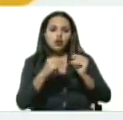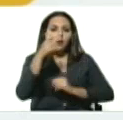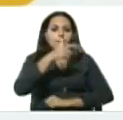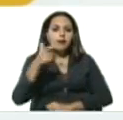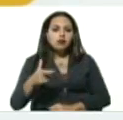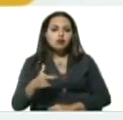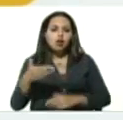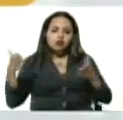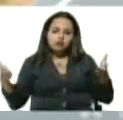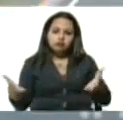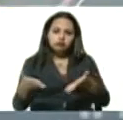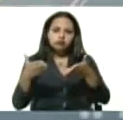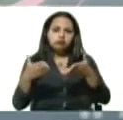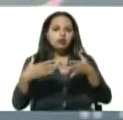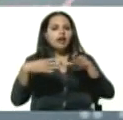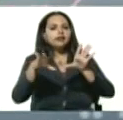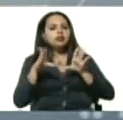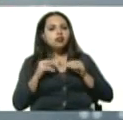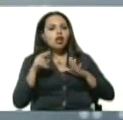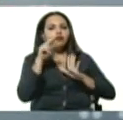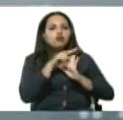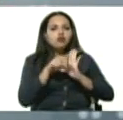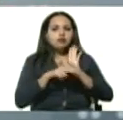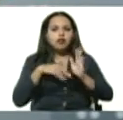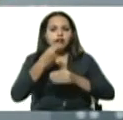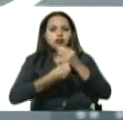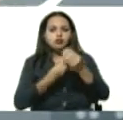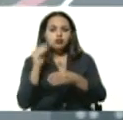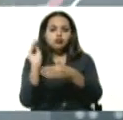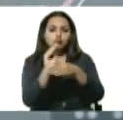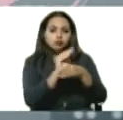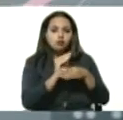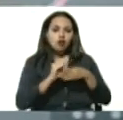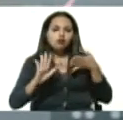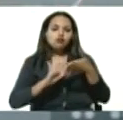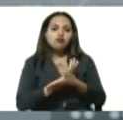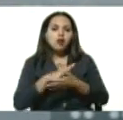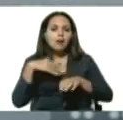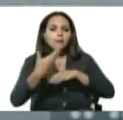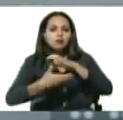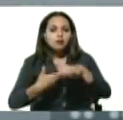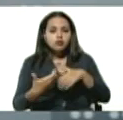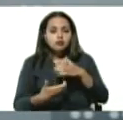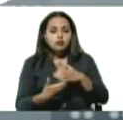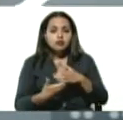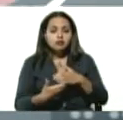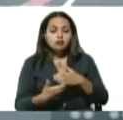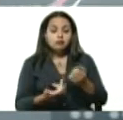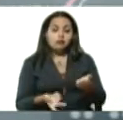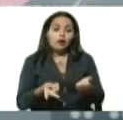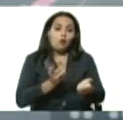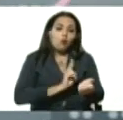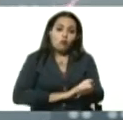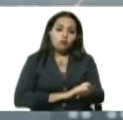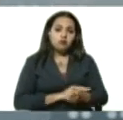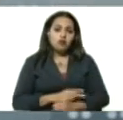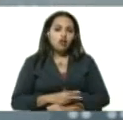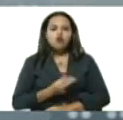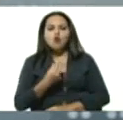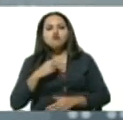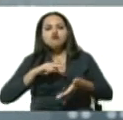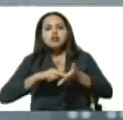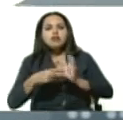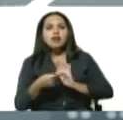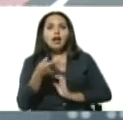insistamos en las medidas que nos han protegido de situaciones realmente graves. No quiere decir que no